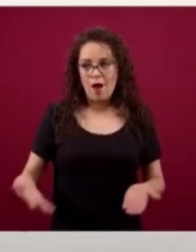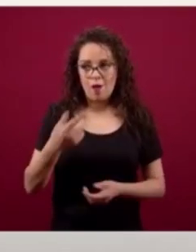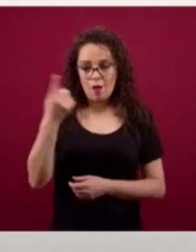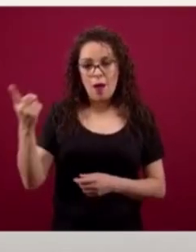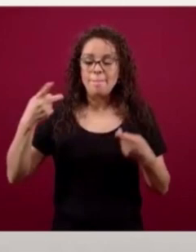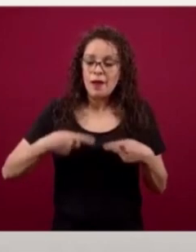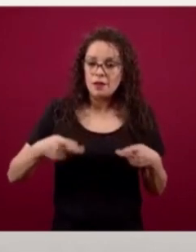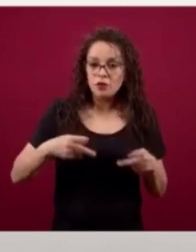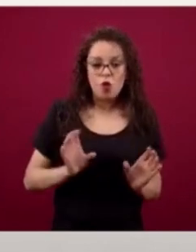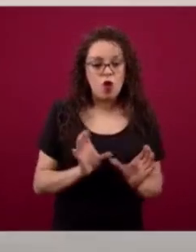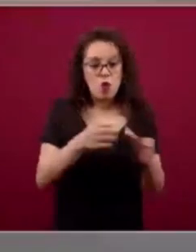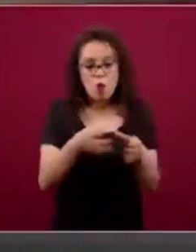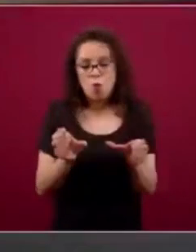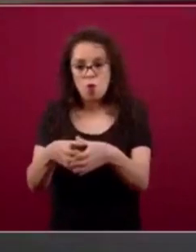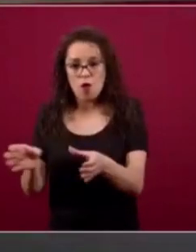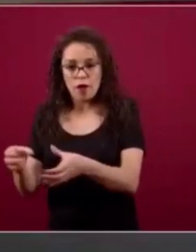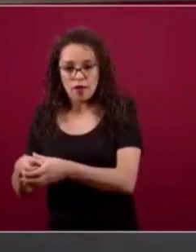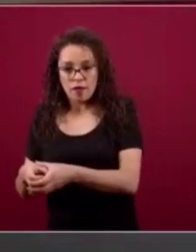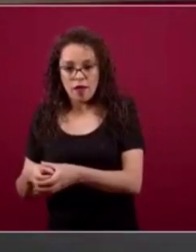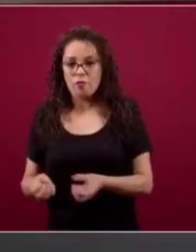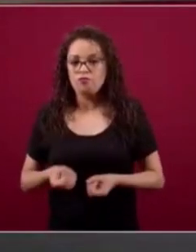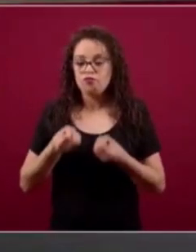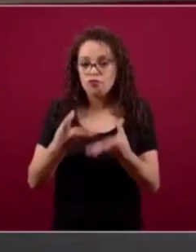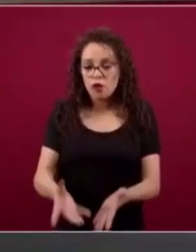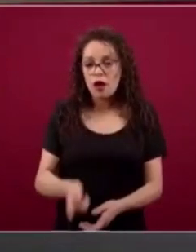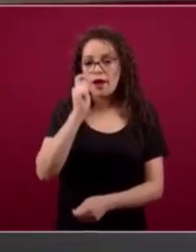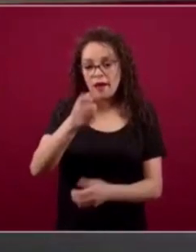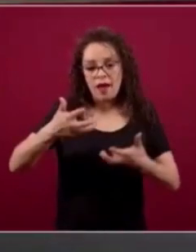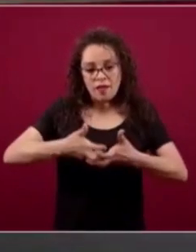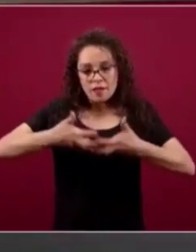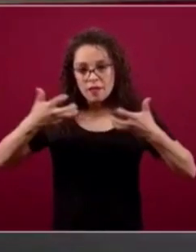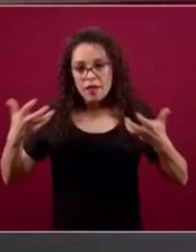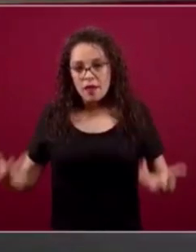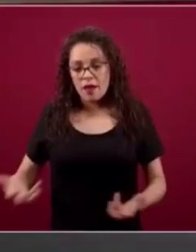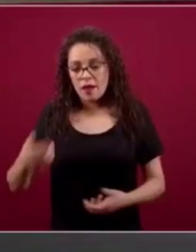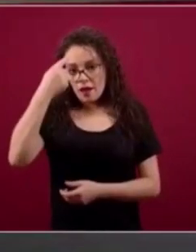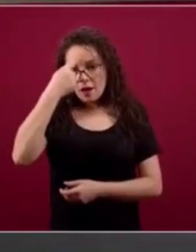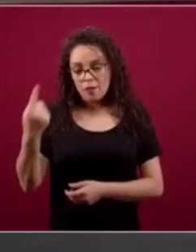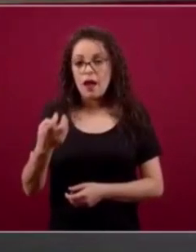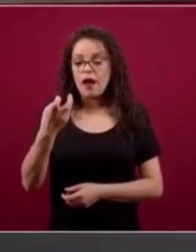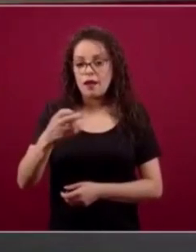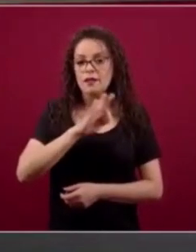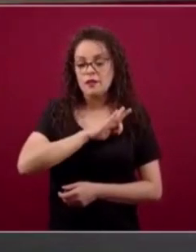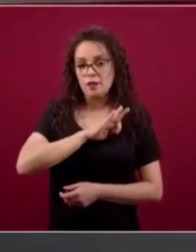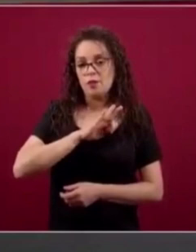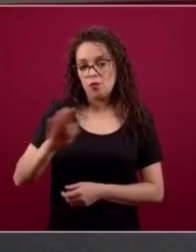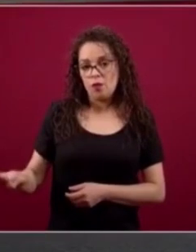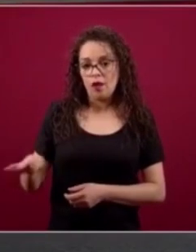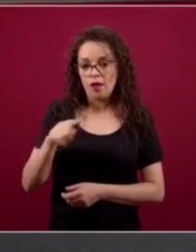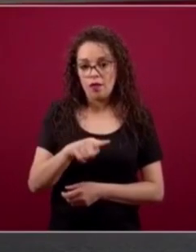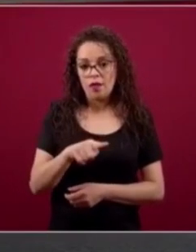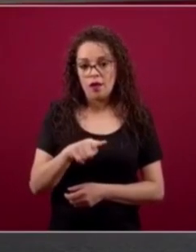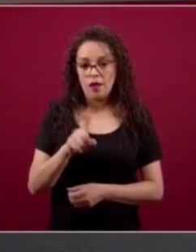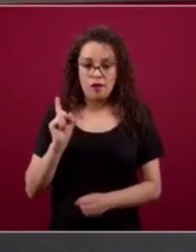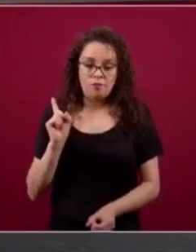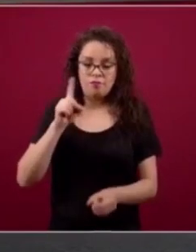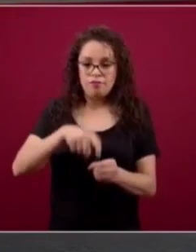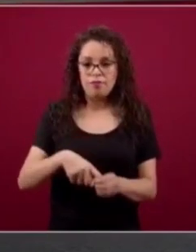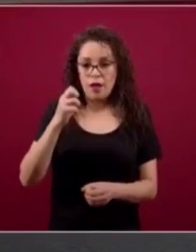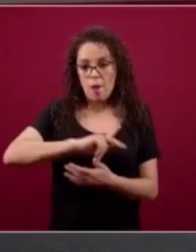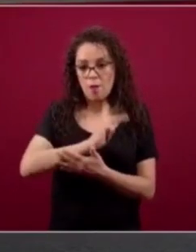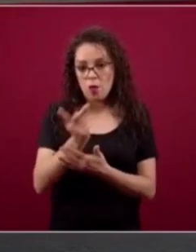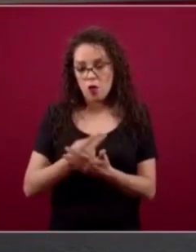terrenos y que están dispuestos a incorporarse al programa de Universidades para el Bienestar, que ya todo el mundo